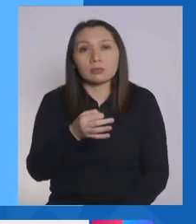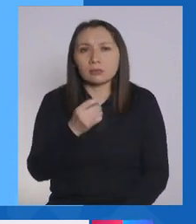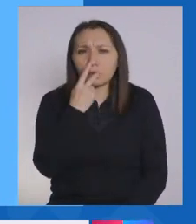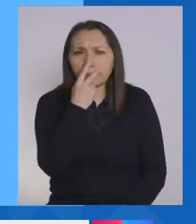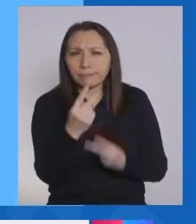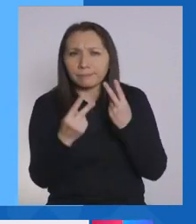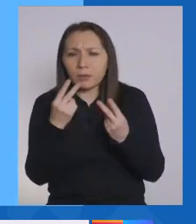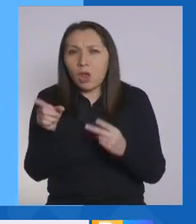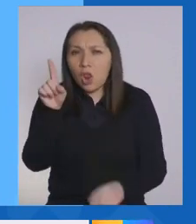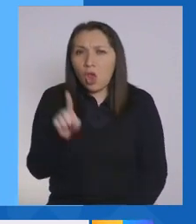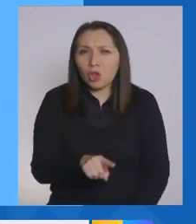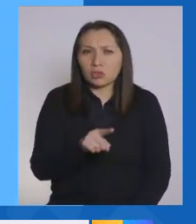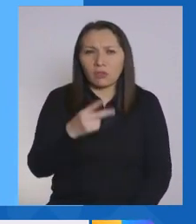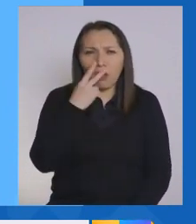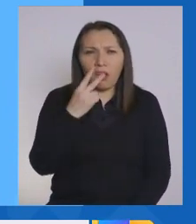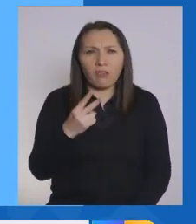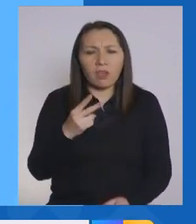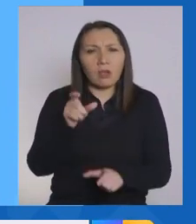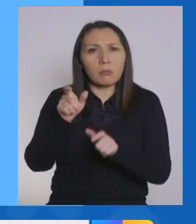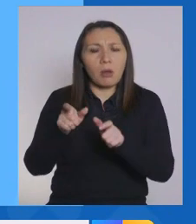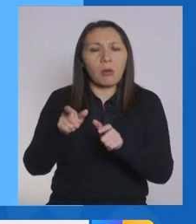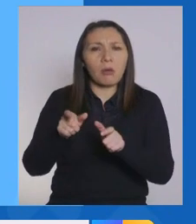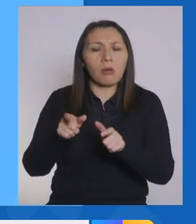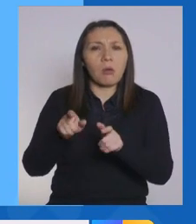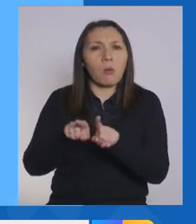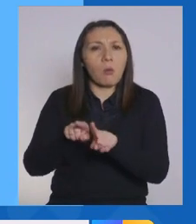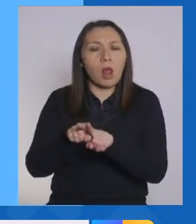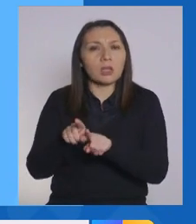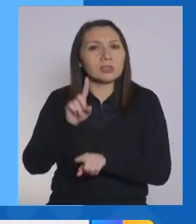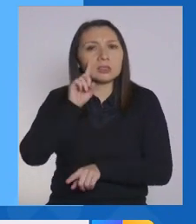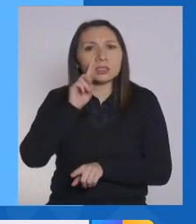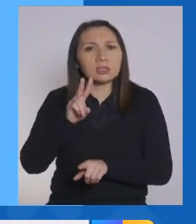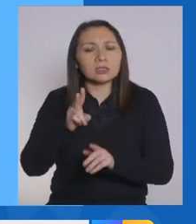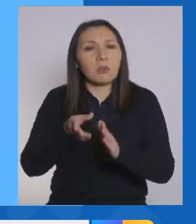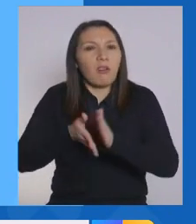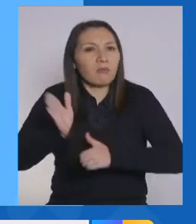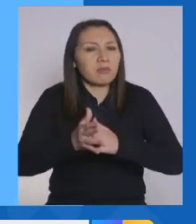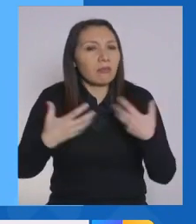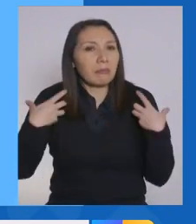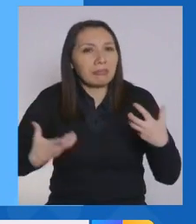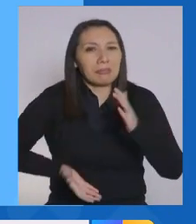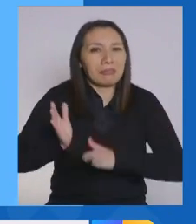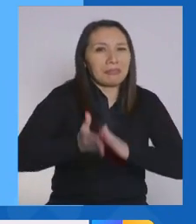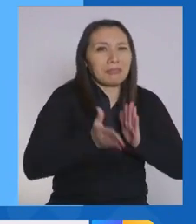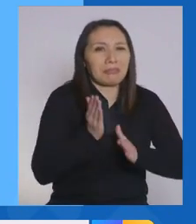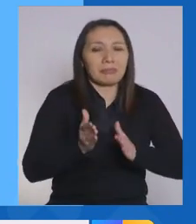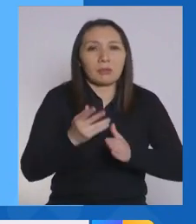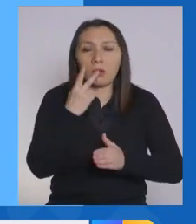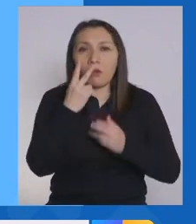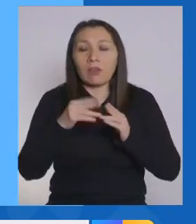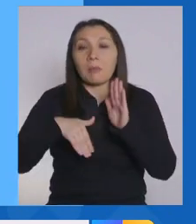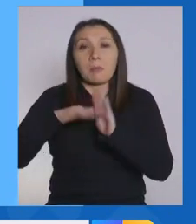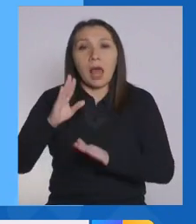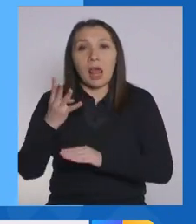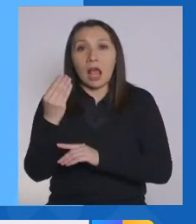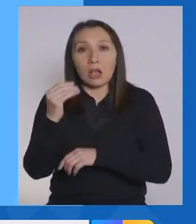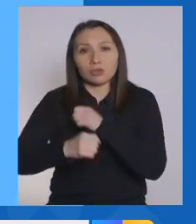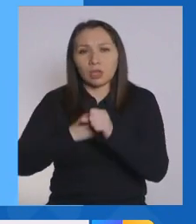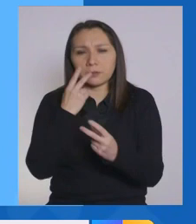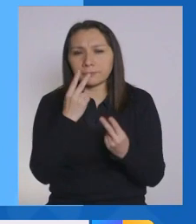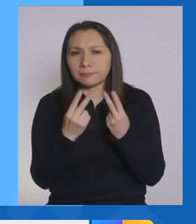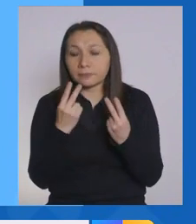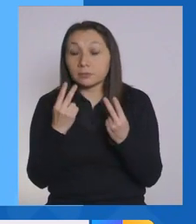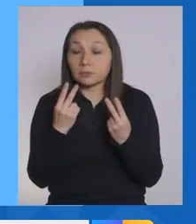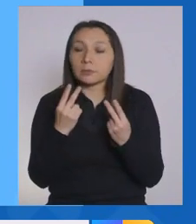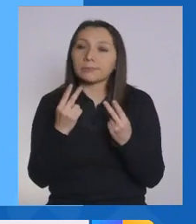resultado, en el sentido de que vemos que se está vulnerando la salida, como corresponde, de los mayores de 14